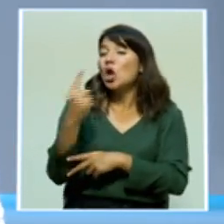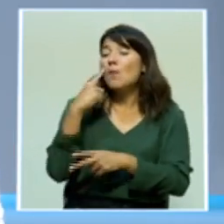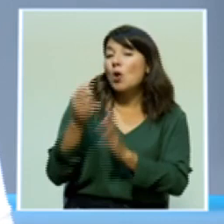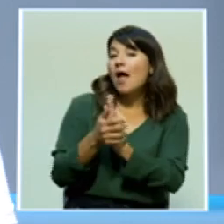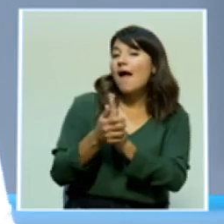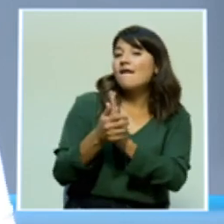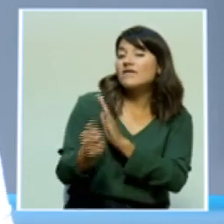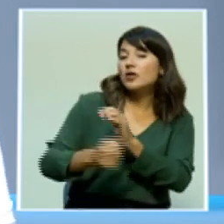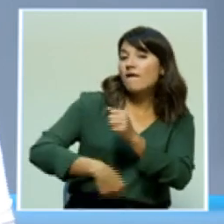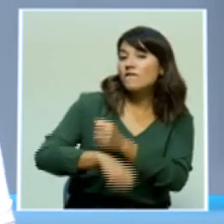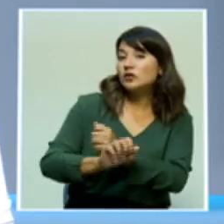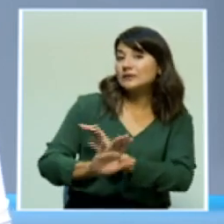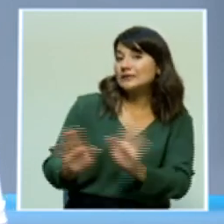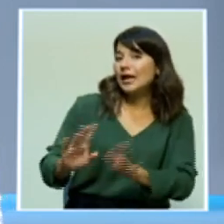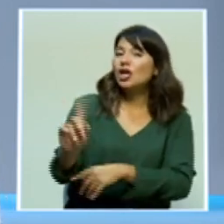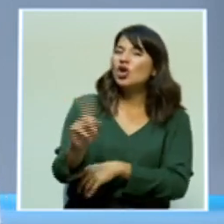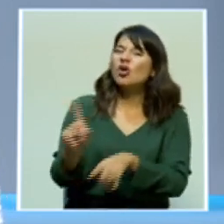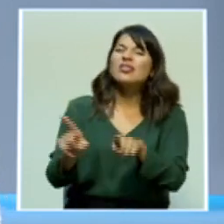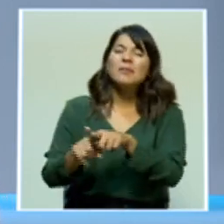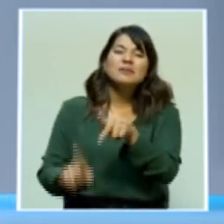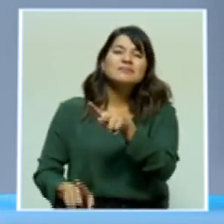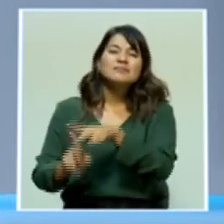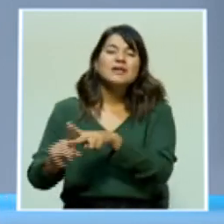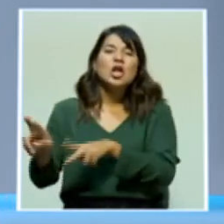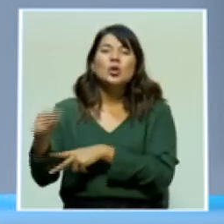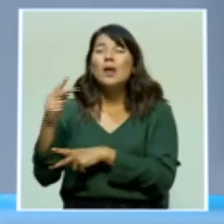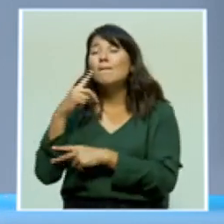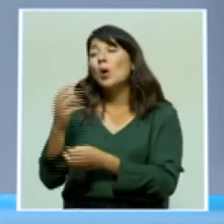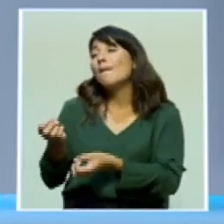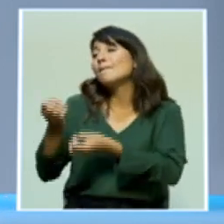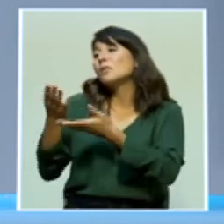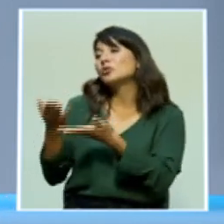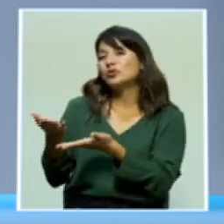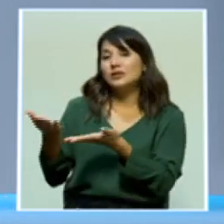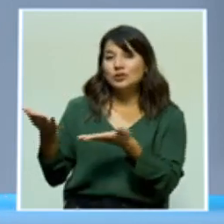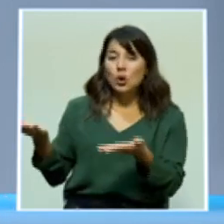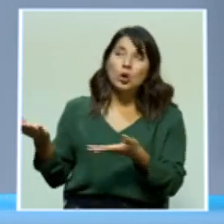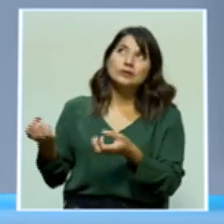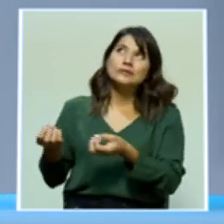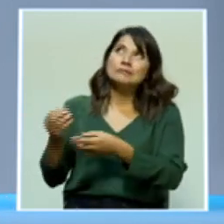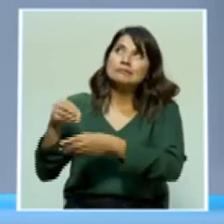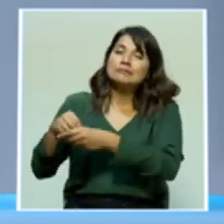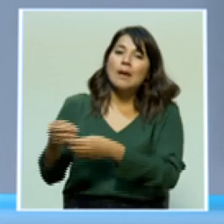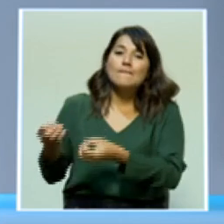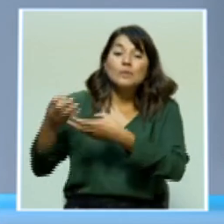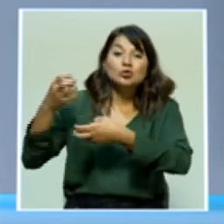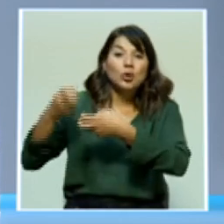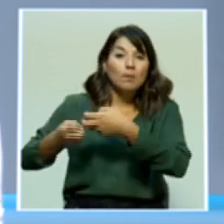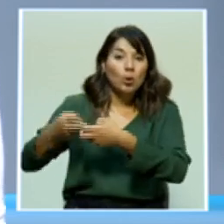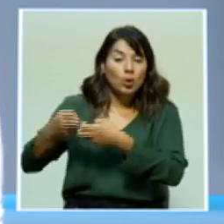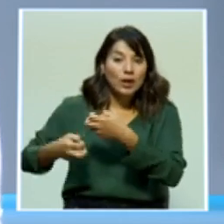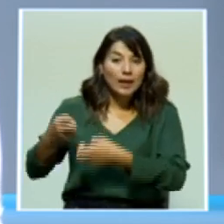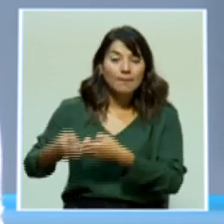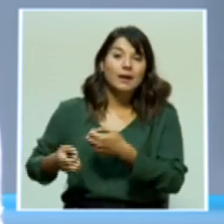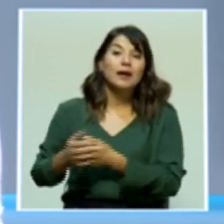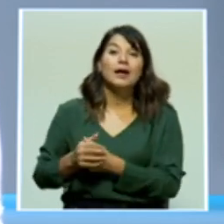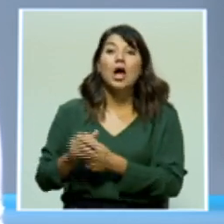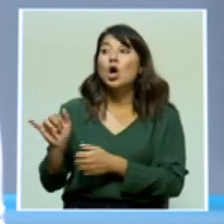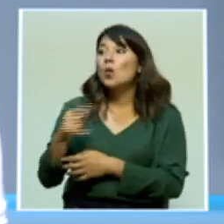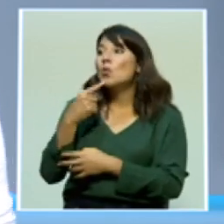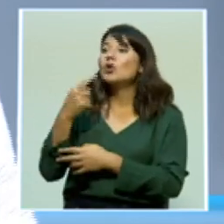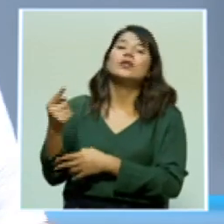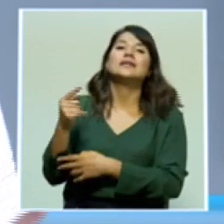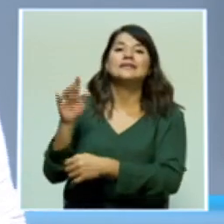ha hablado, Enesto, sino también por tantas cosas, en tantos líos que se metió Maradona. A ver, ahí bien dice la canción de